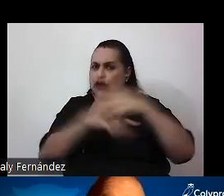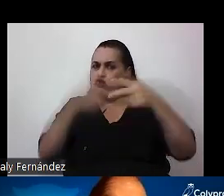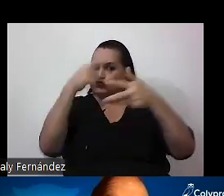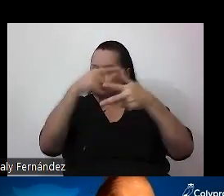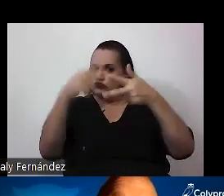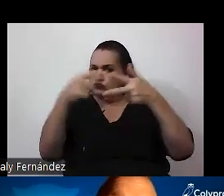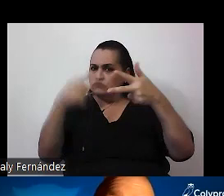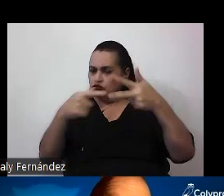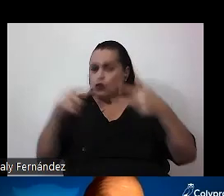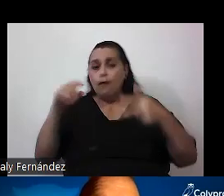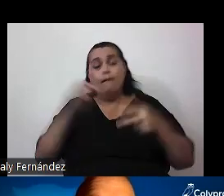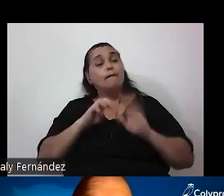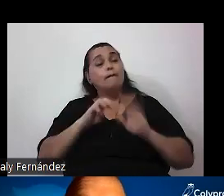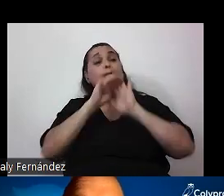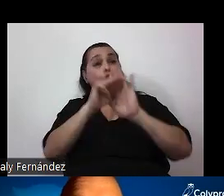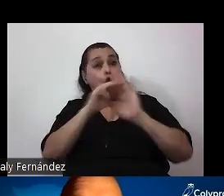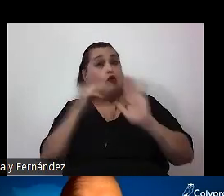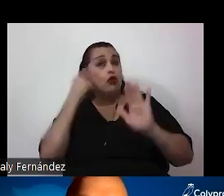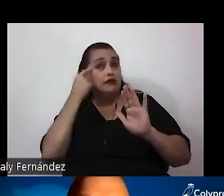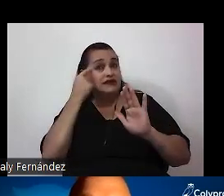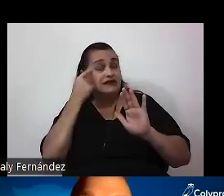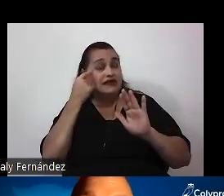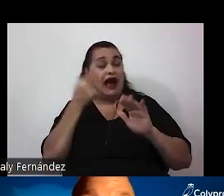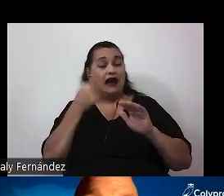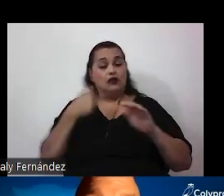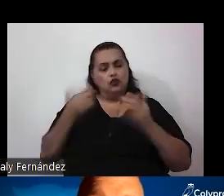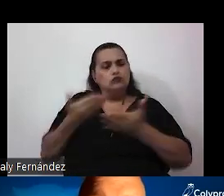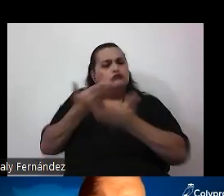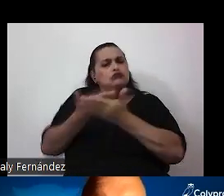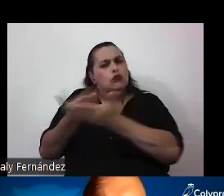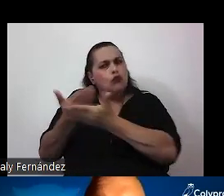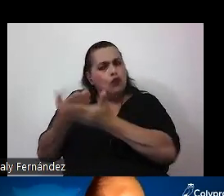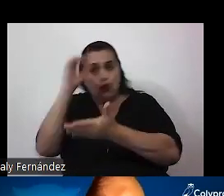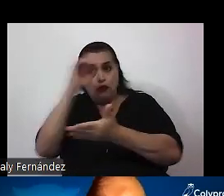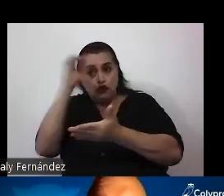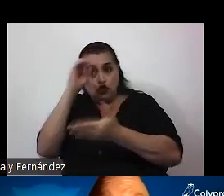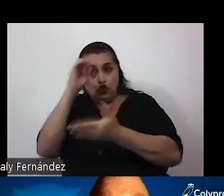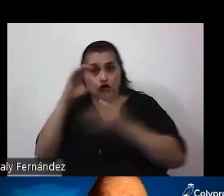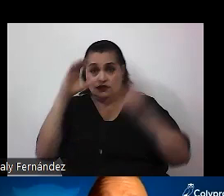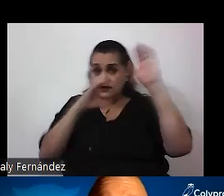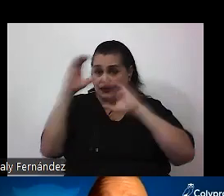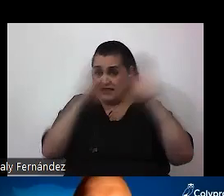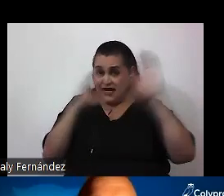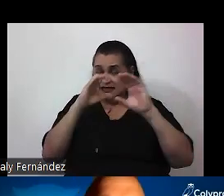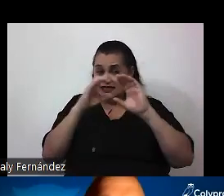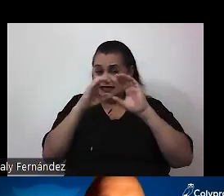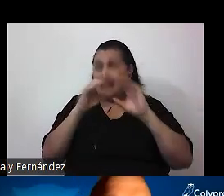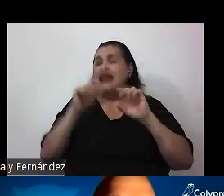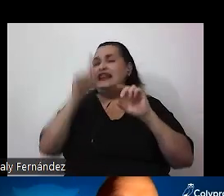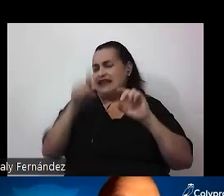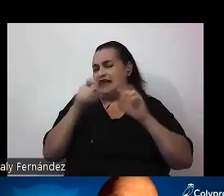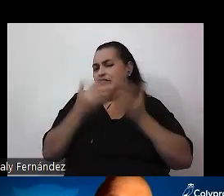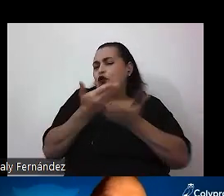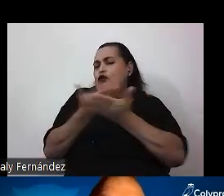los modos de pensar y de argumentar de la ciencia tienen mucho para ofrecer al respecto.